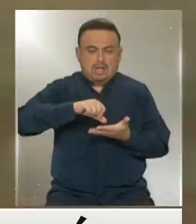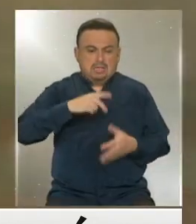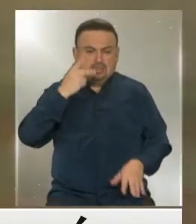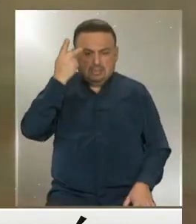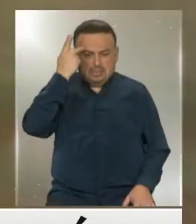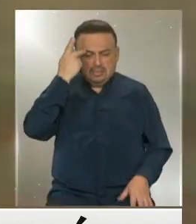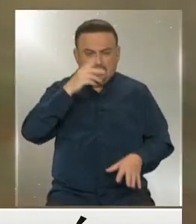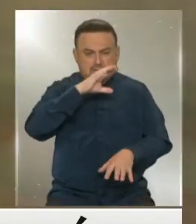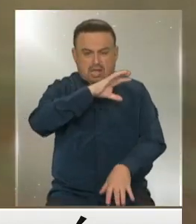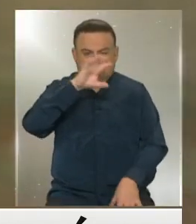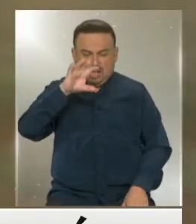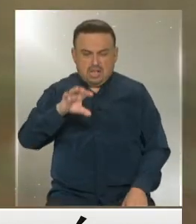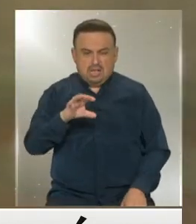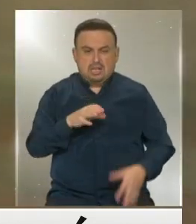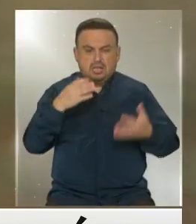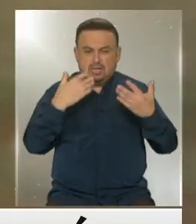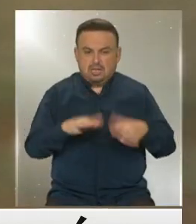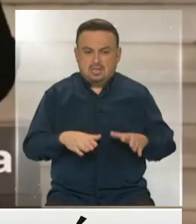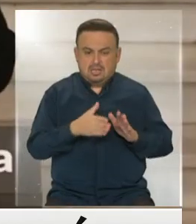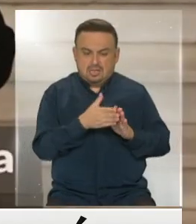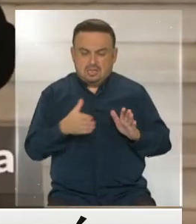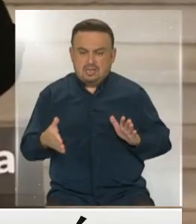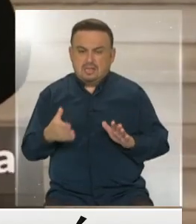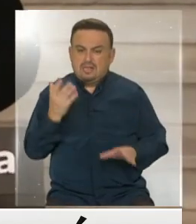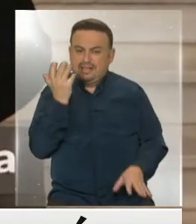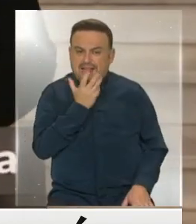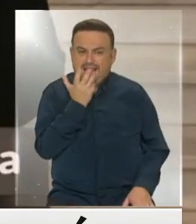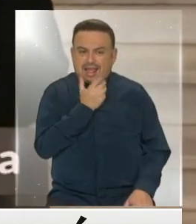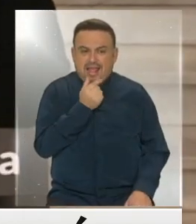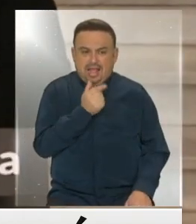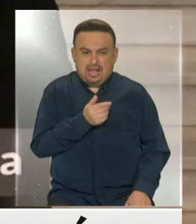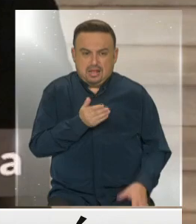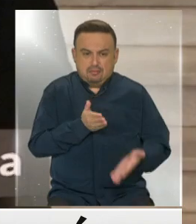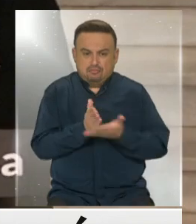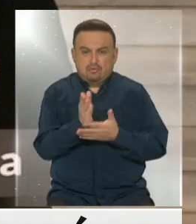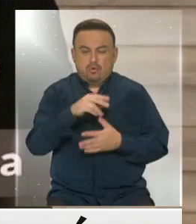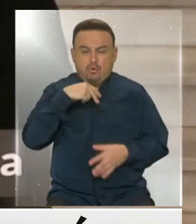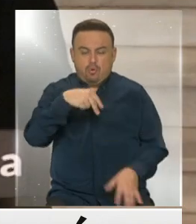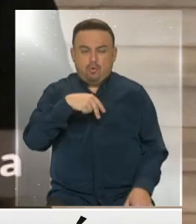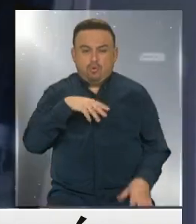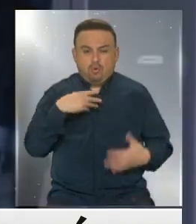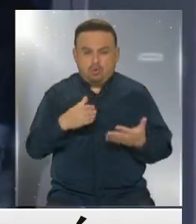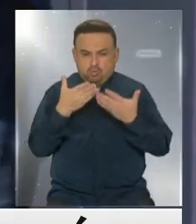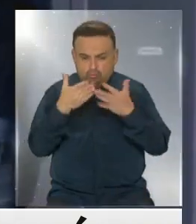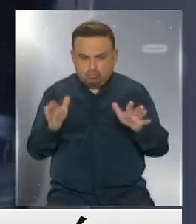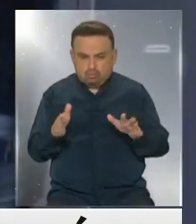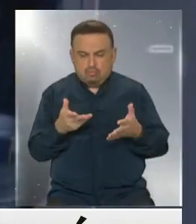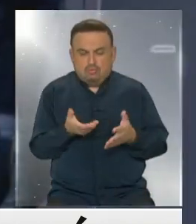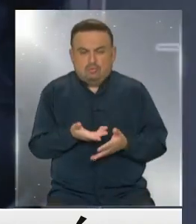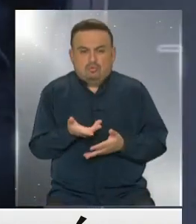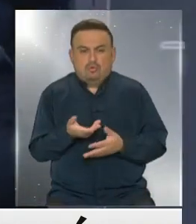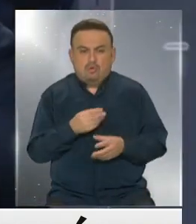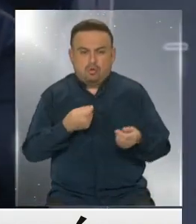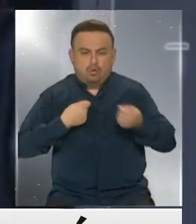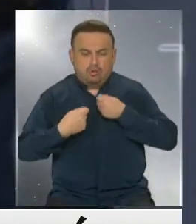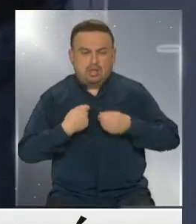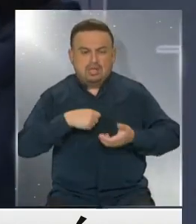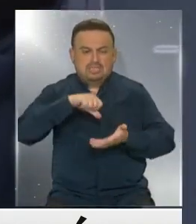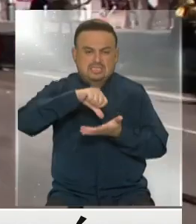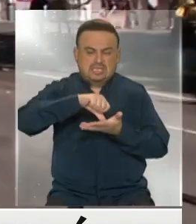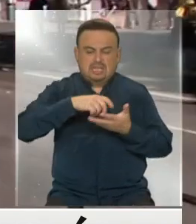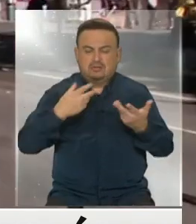regiones, por ejemplo, ya están en la fase naranja. Y a partir de junio podrán reabrir con restricciones el comercio, centros